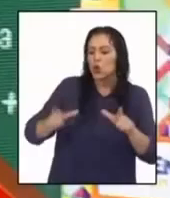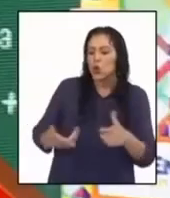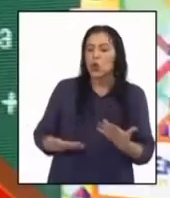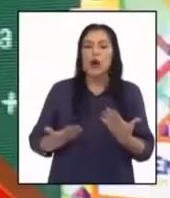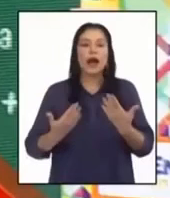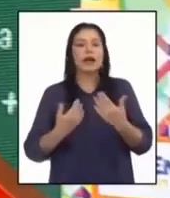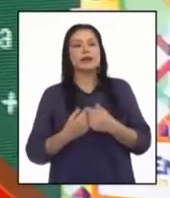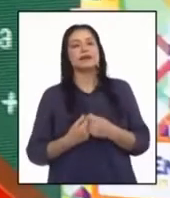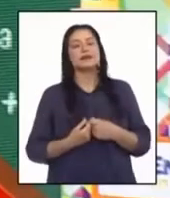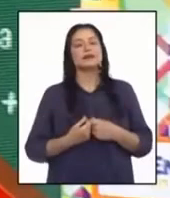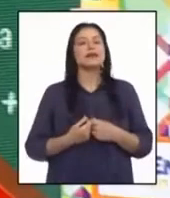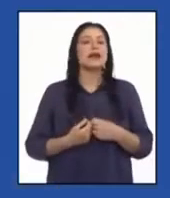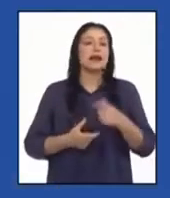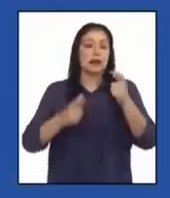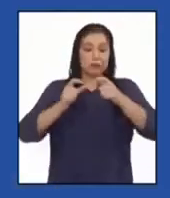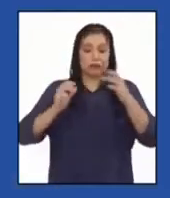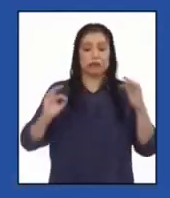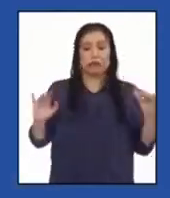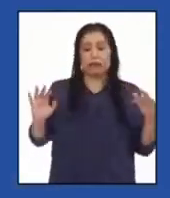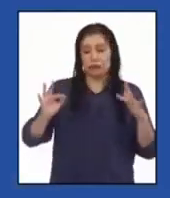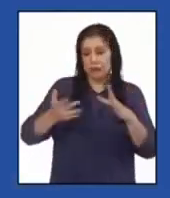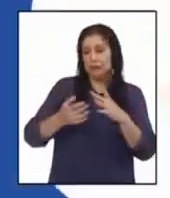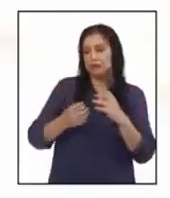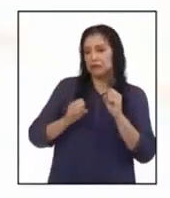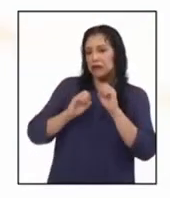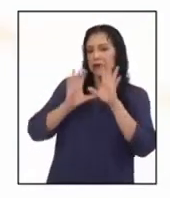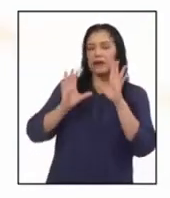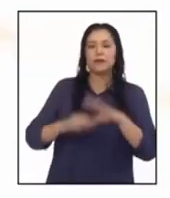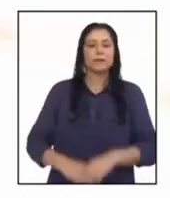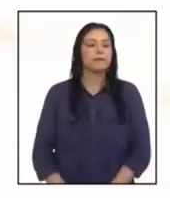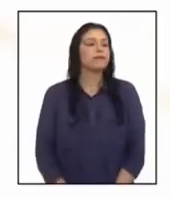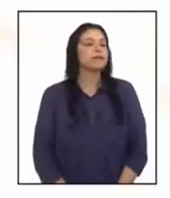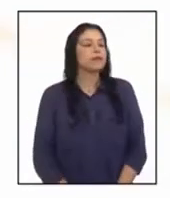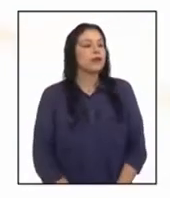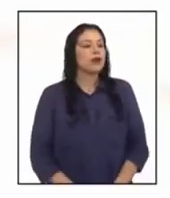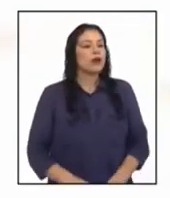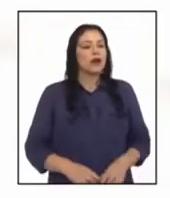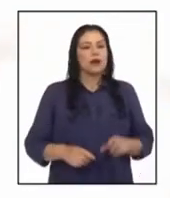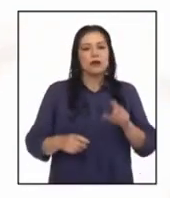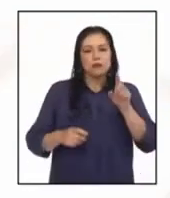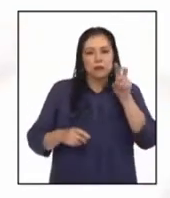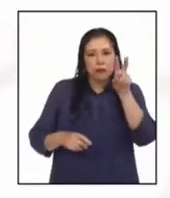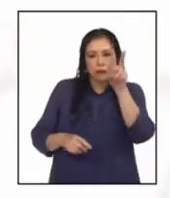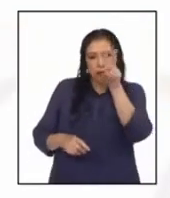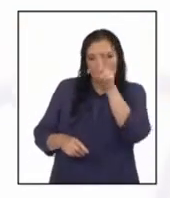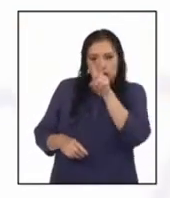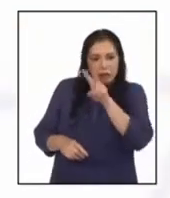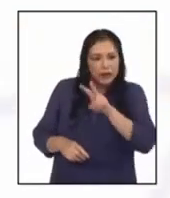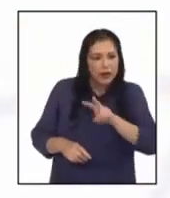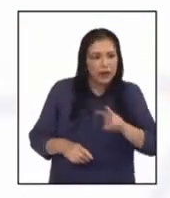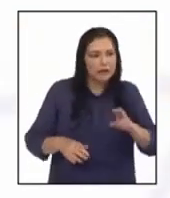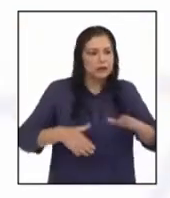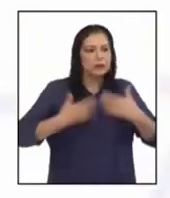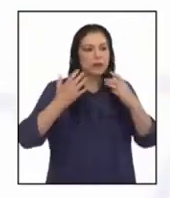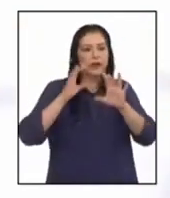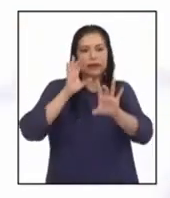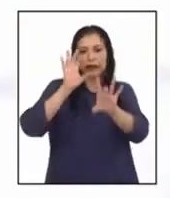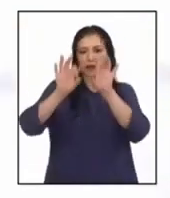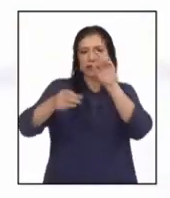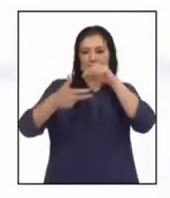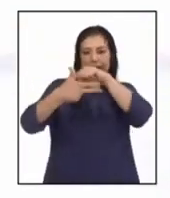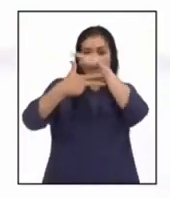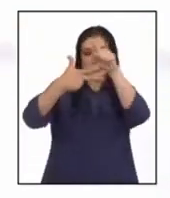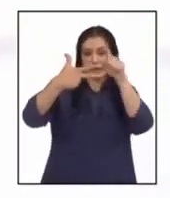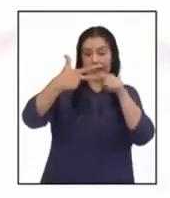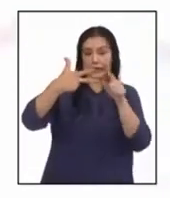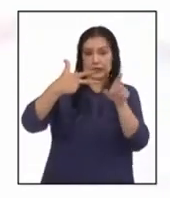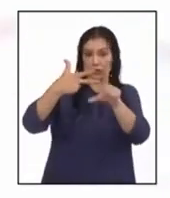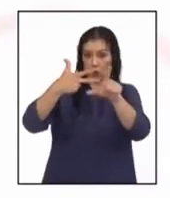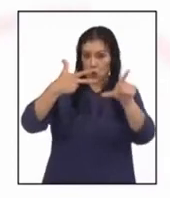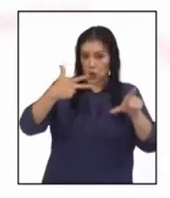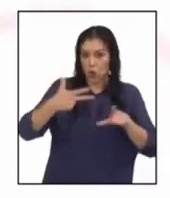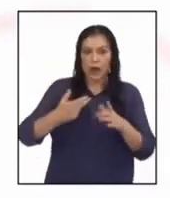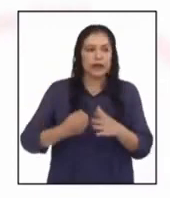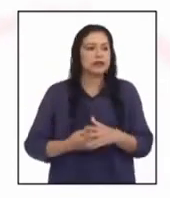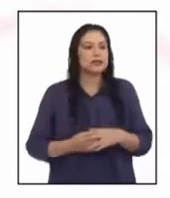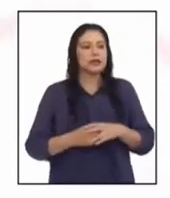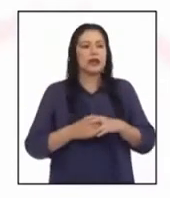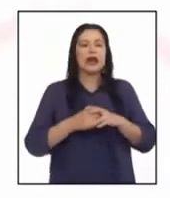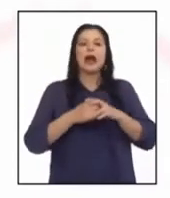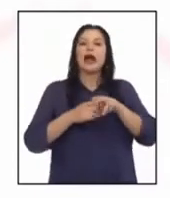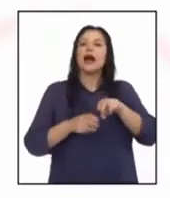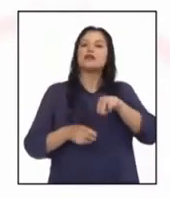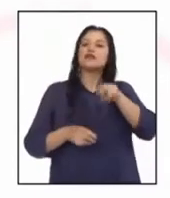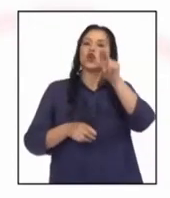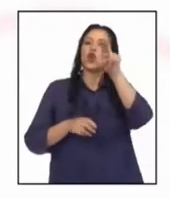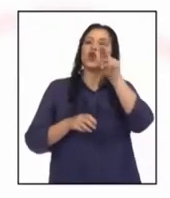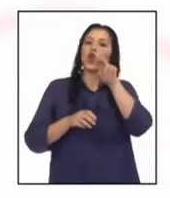por favor? Claro que sí, profesora. Tal como se puede observar en el plano, se pueden identificar tres espacios públicos. Hacia el